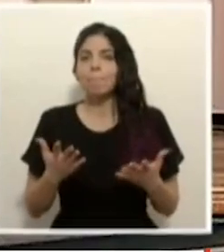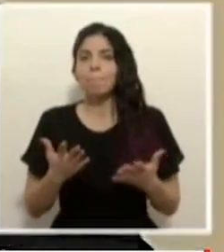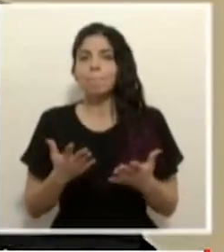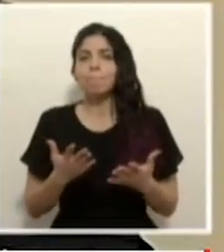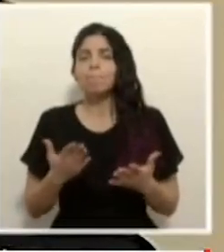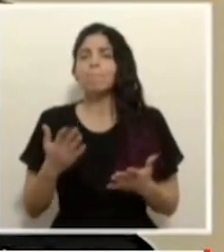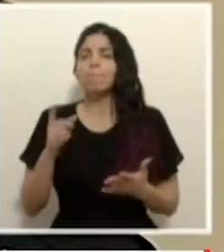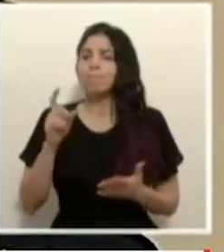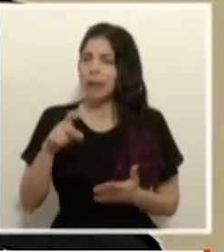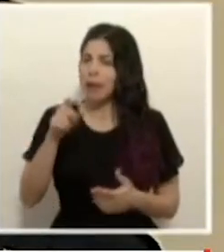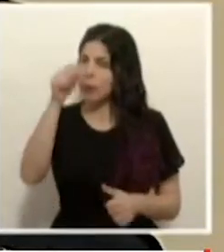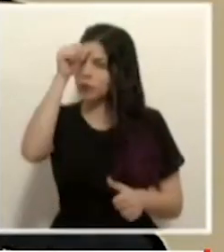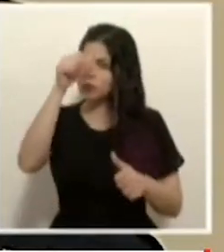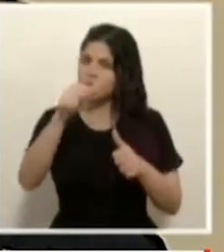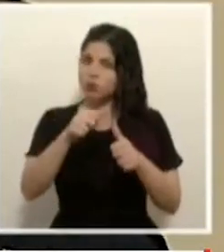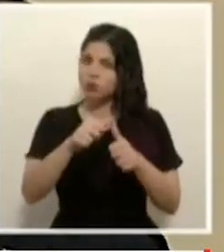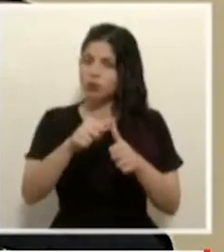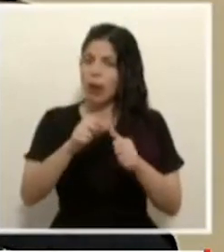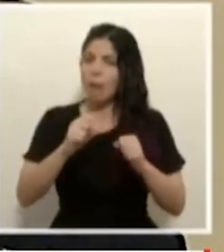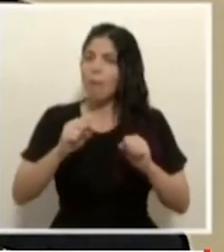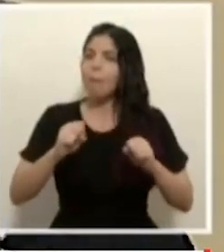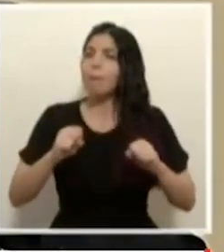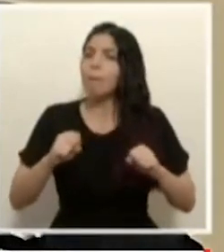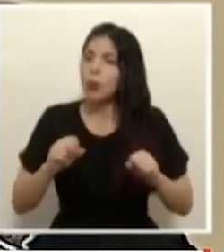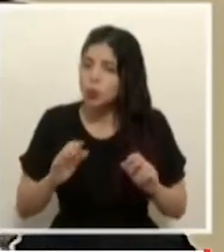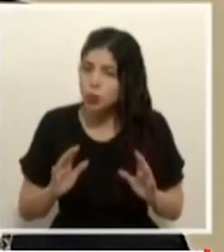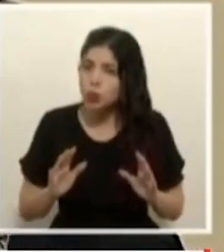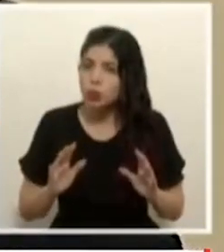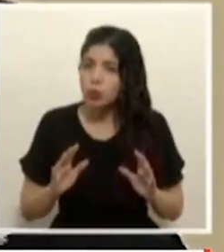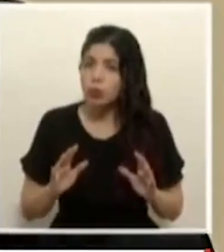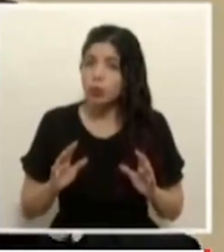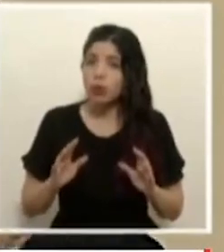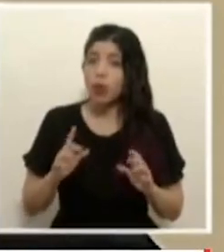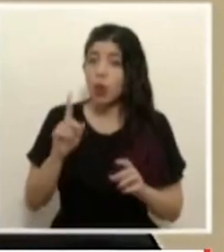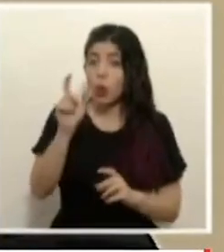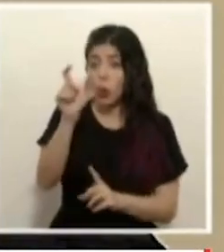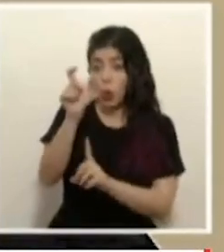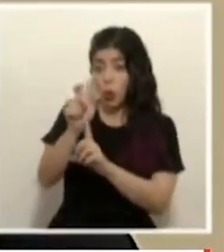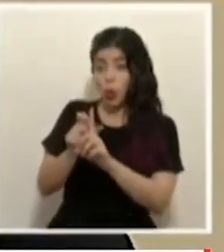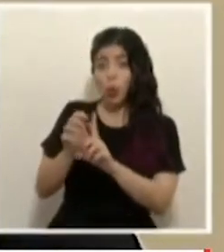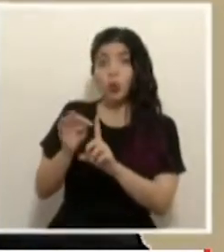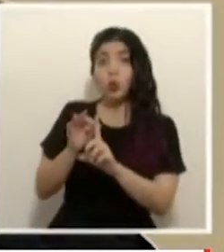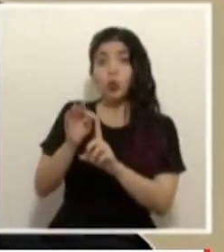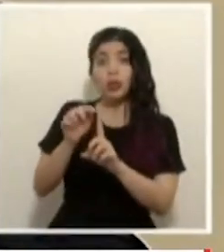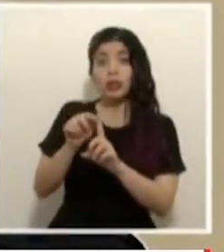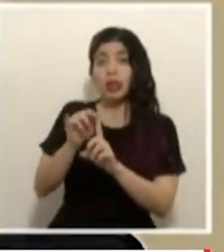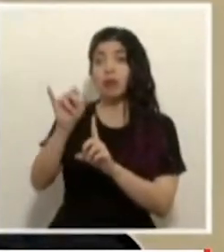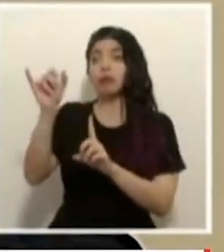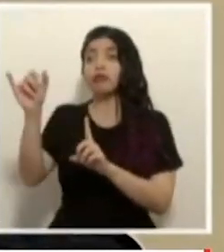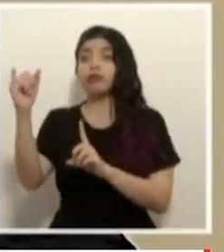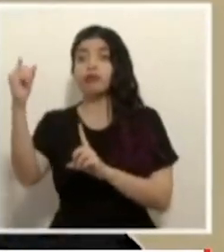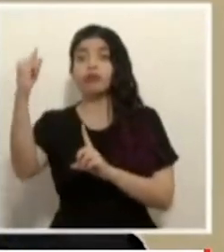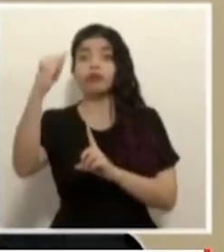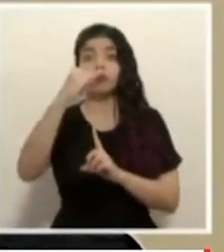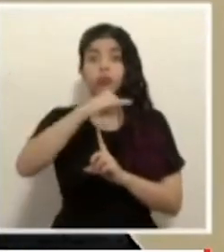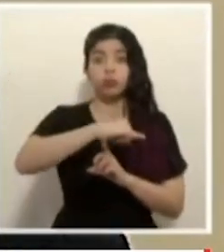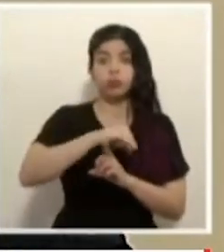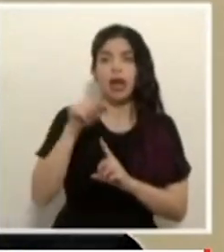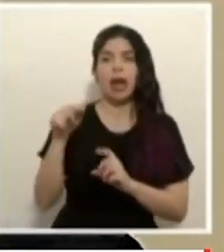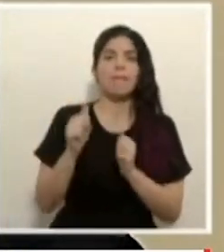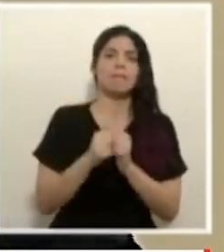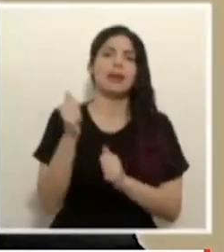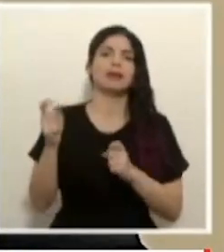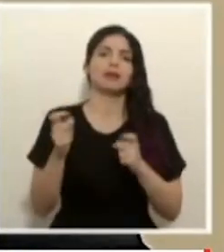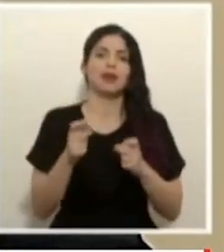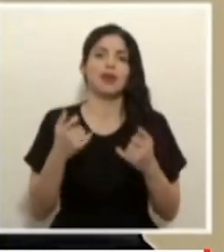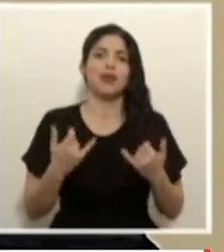tenemos que recordar que posiblemente el trasiego de un turista entre un país y otro es el trasiego que tiene más controles en estos